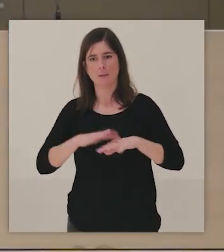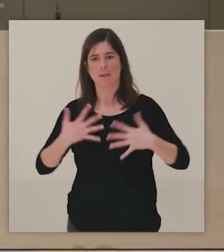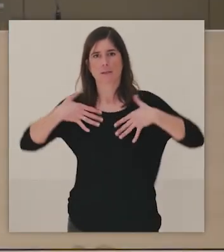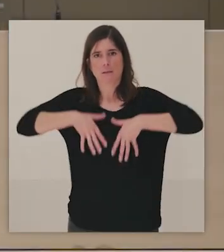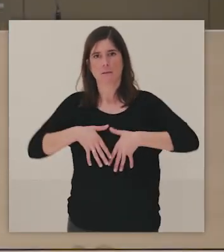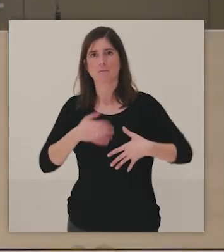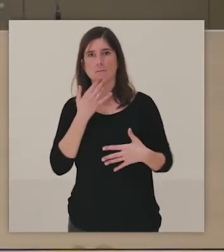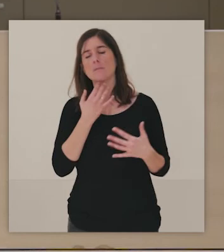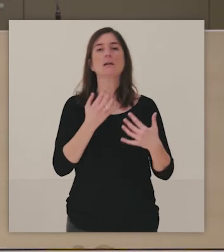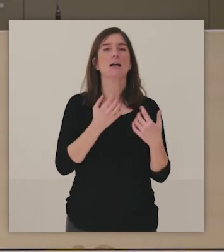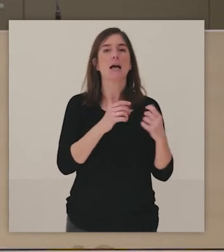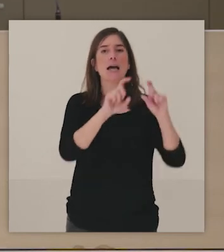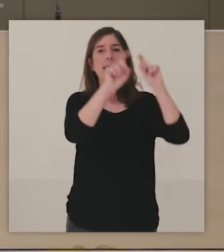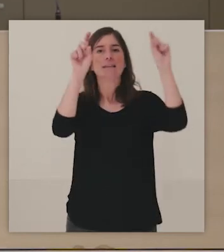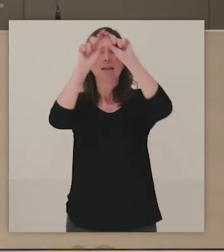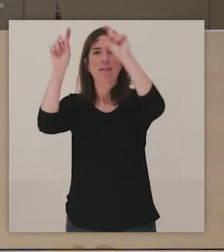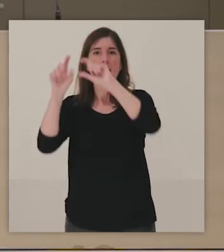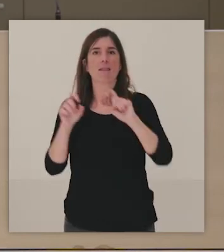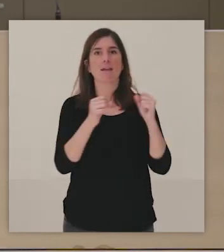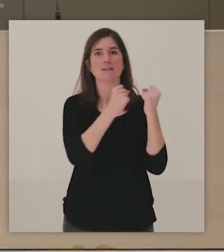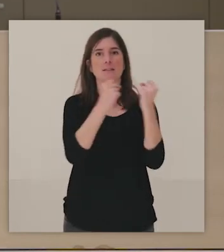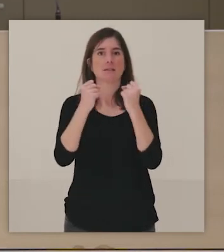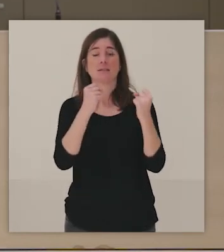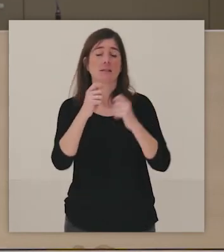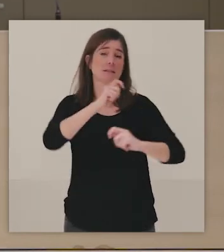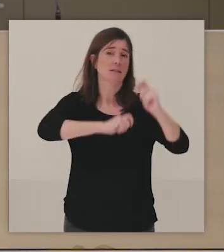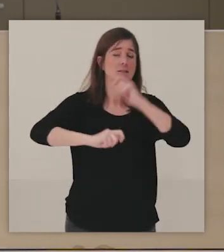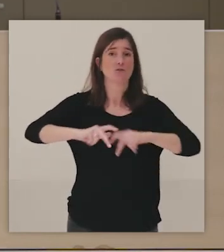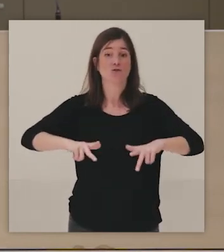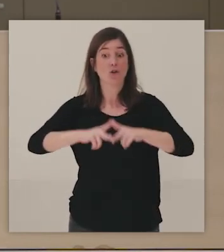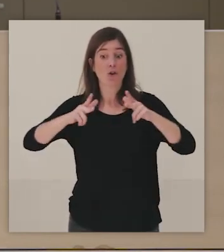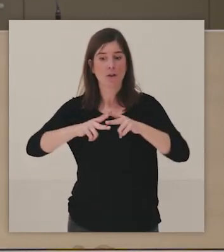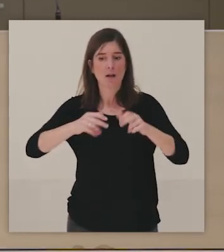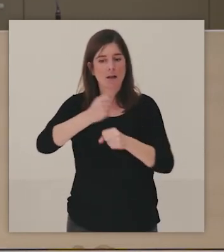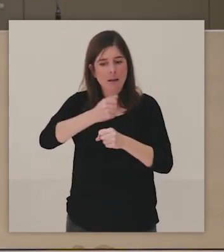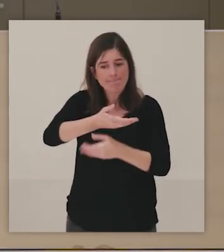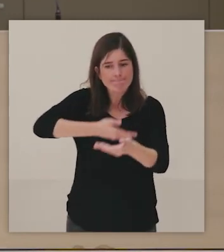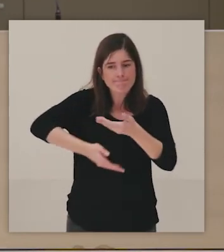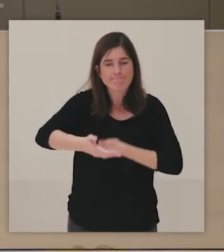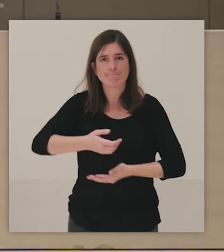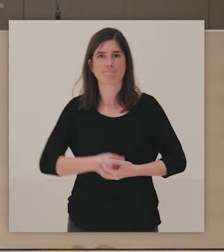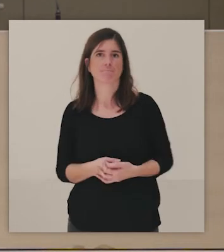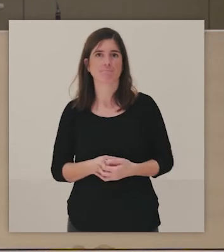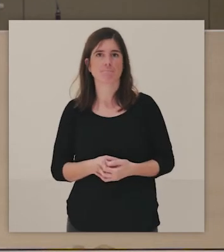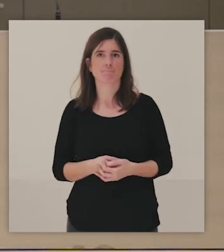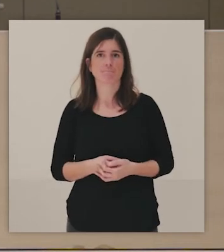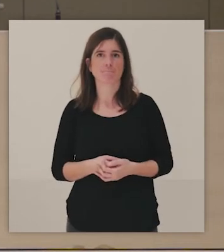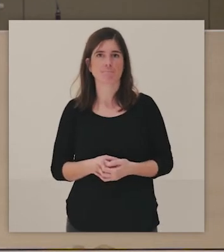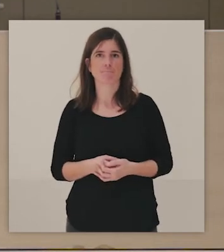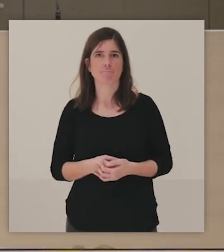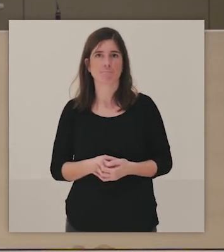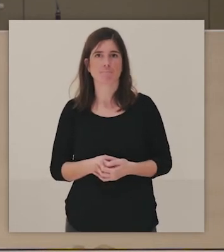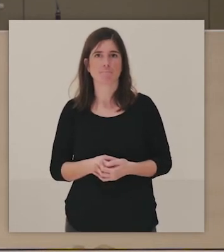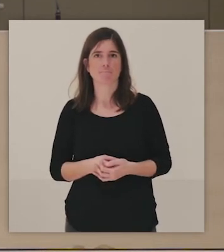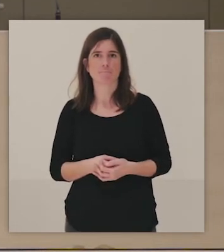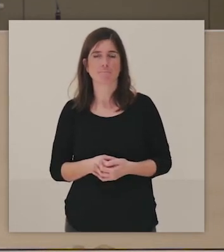Igual, el trabajo con entidades sociales y sí que se han